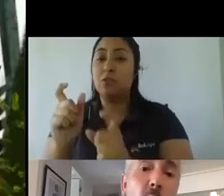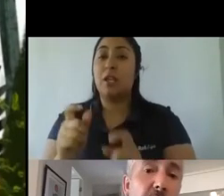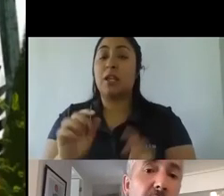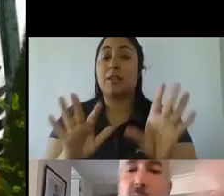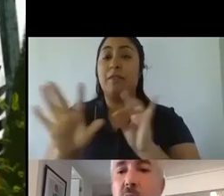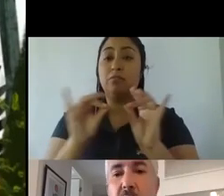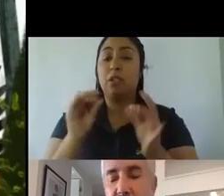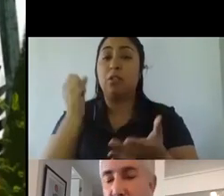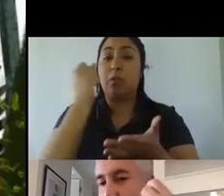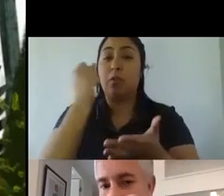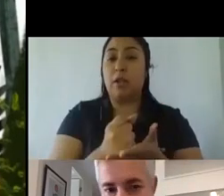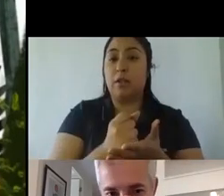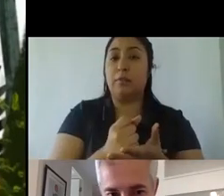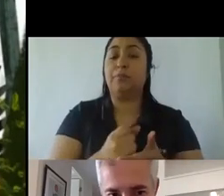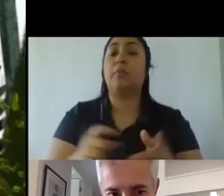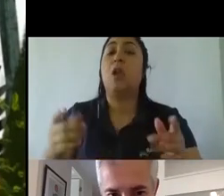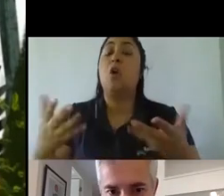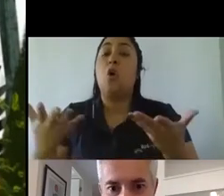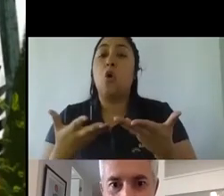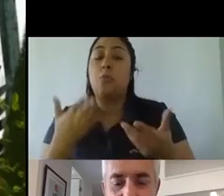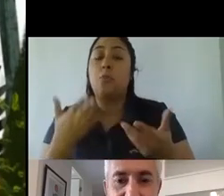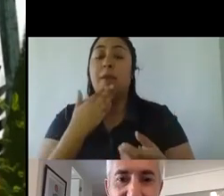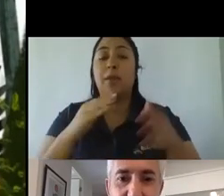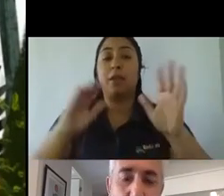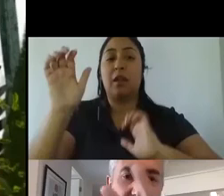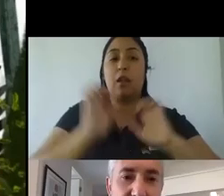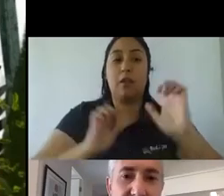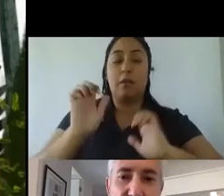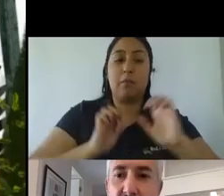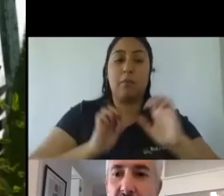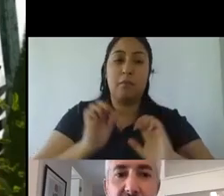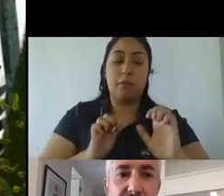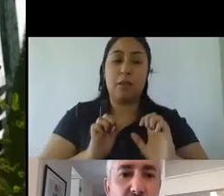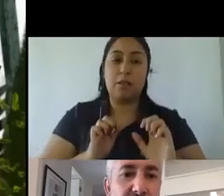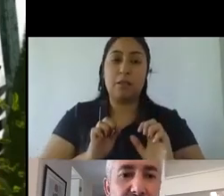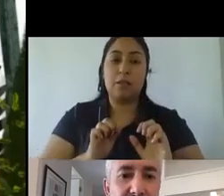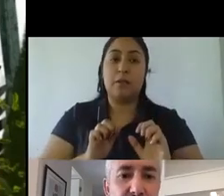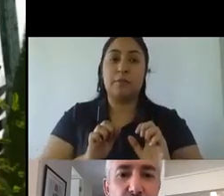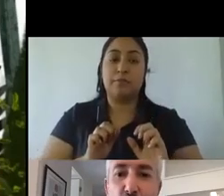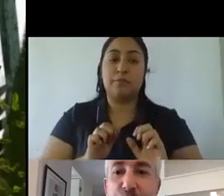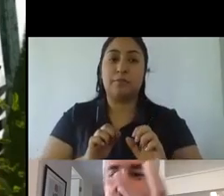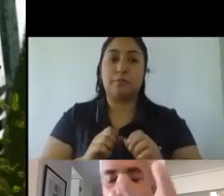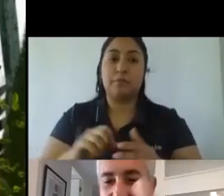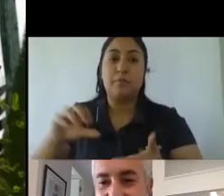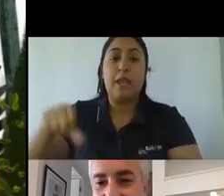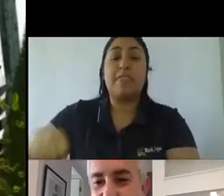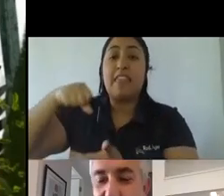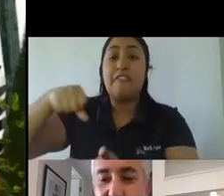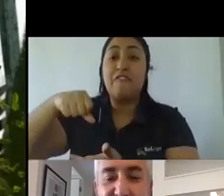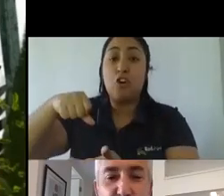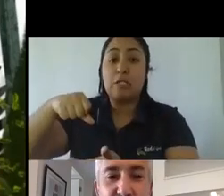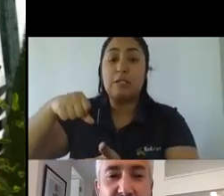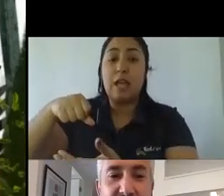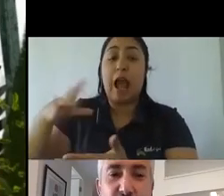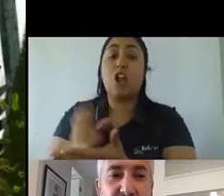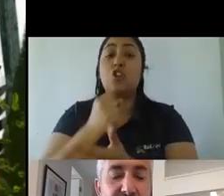o como por ejemplo incluso empresas de bolsas digamos logran hacer un compromiso por así decirlo con